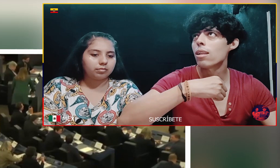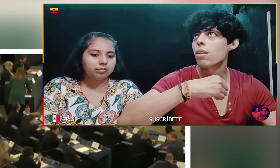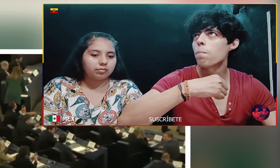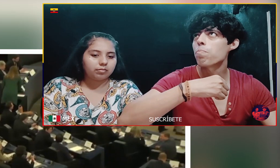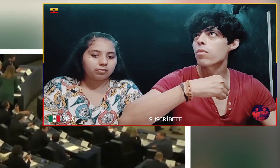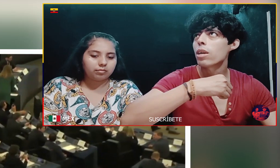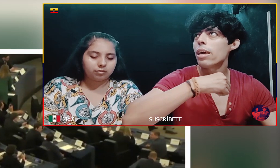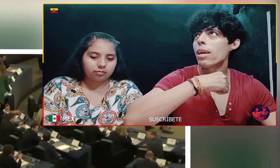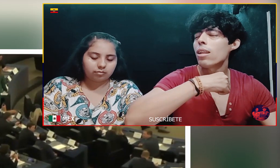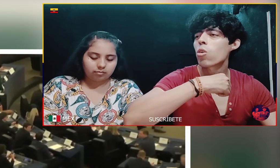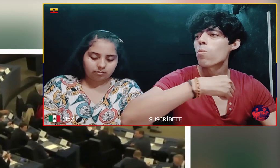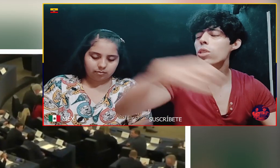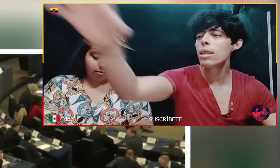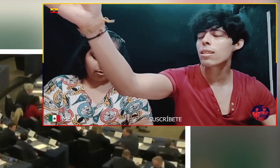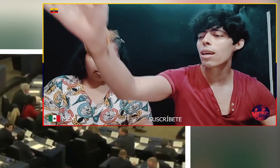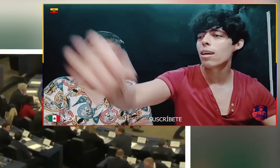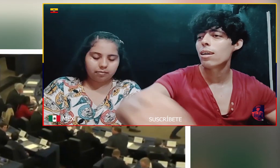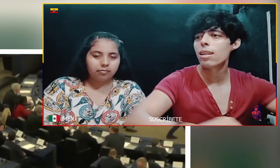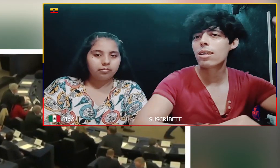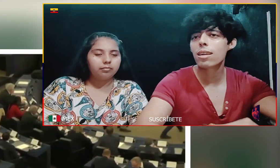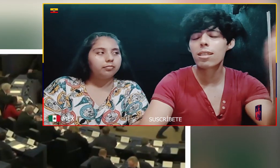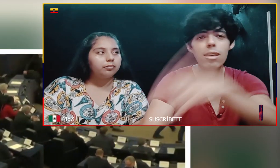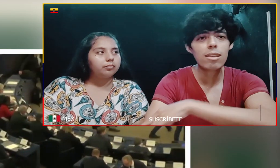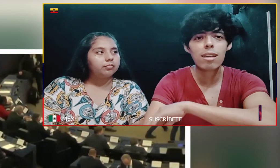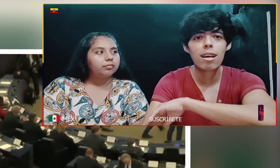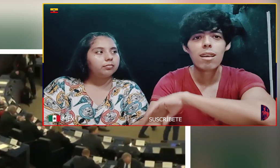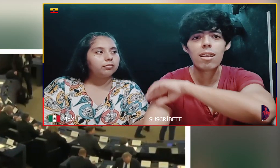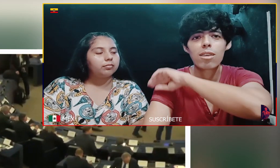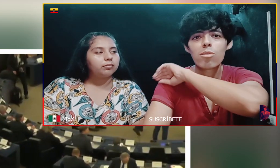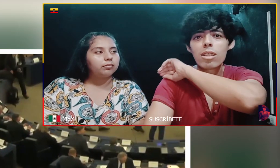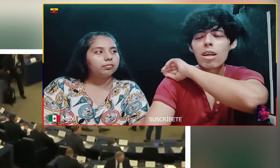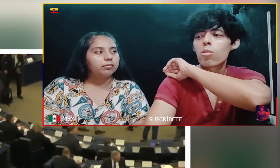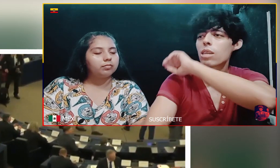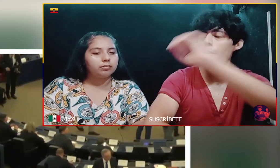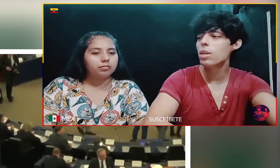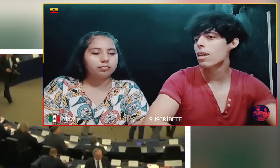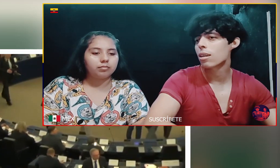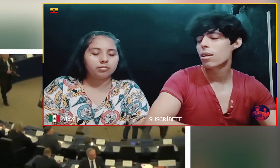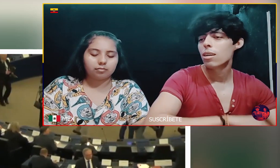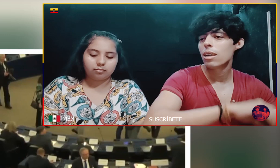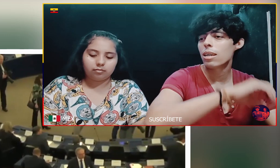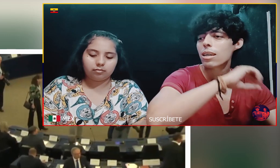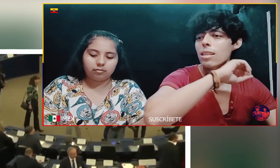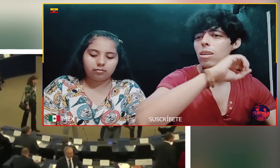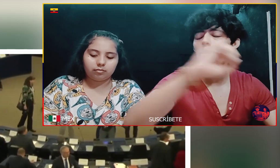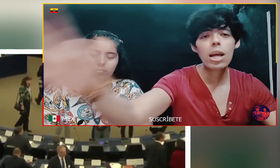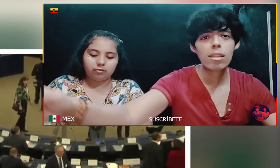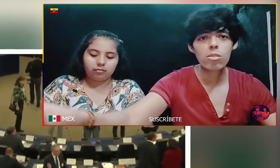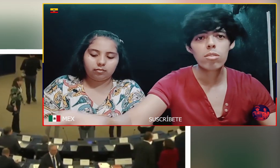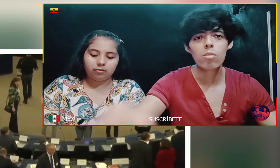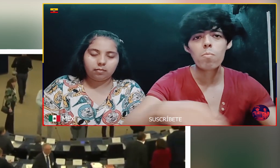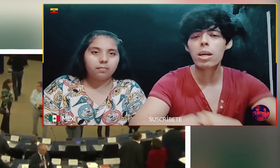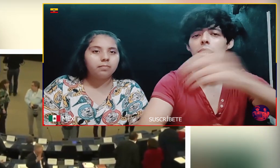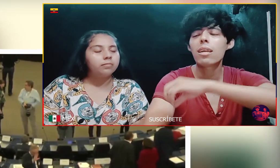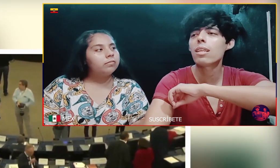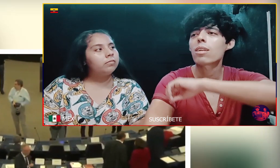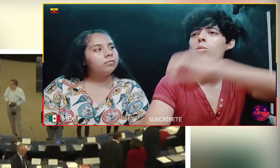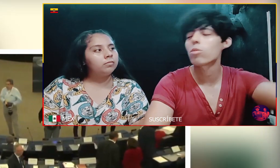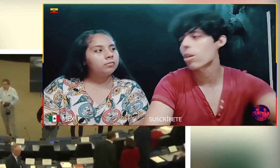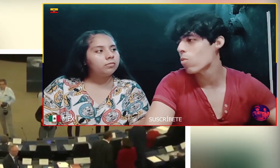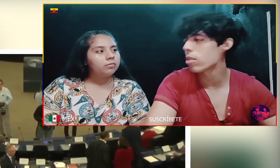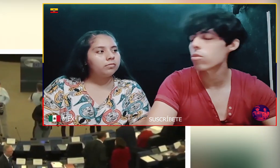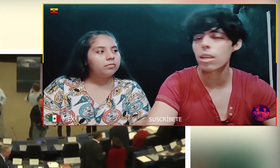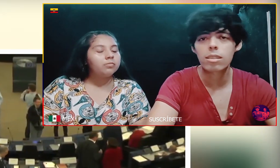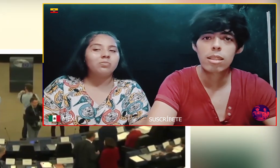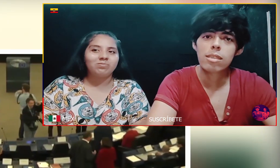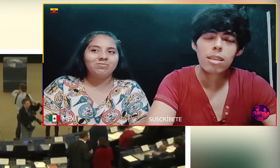comunista El izquierdista El que no hace las cosas bien Que está robando Un país del